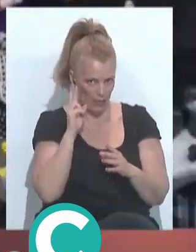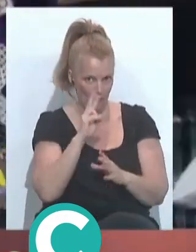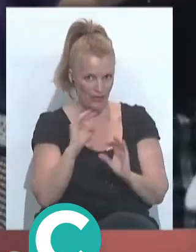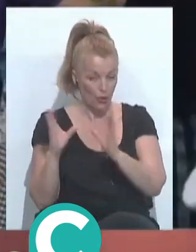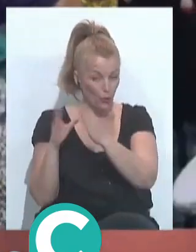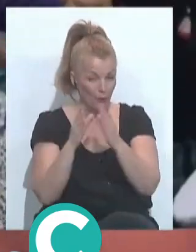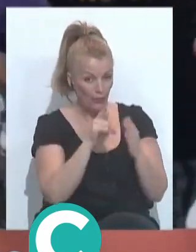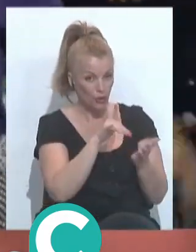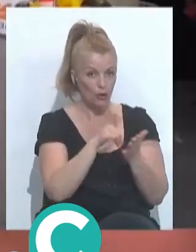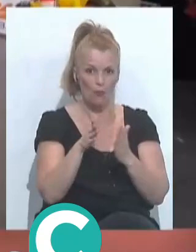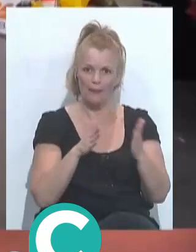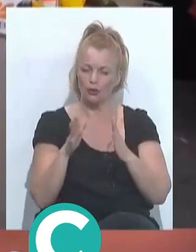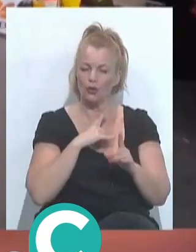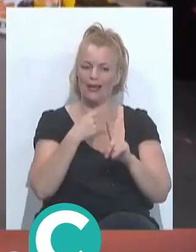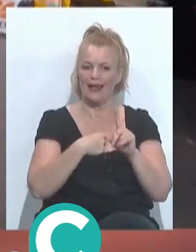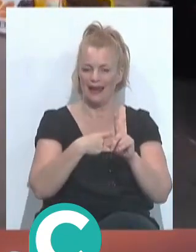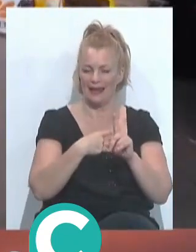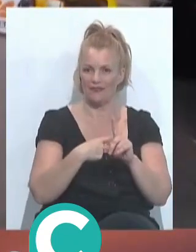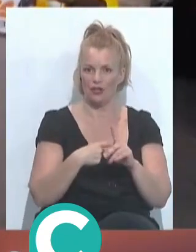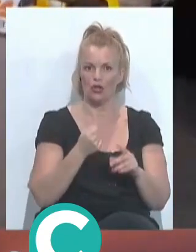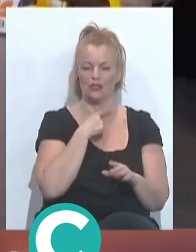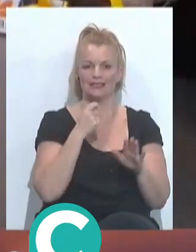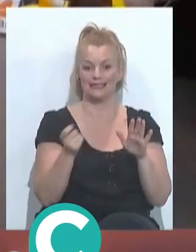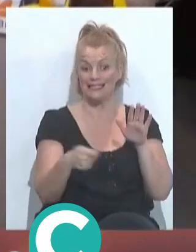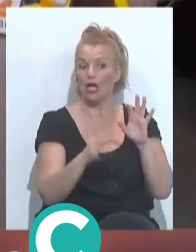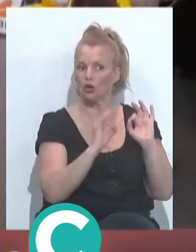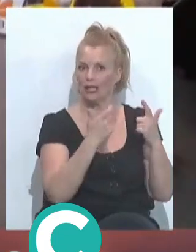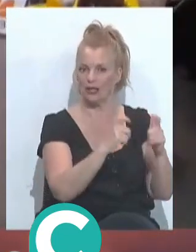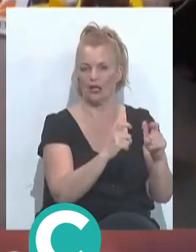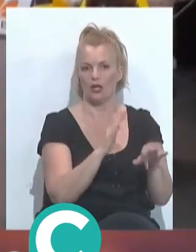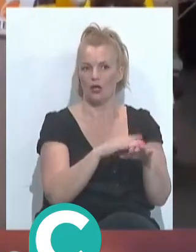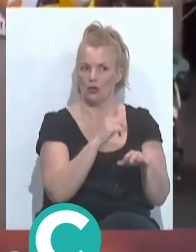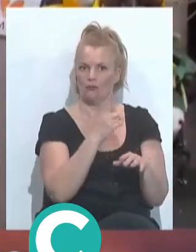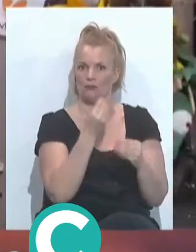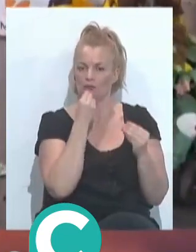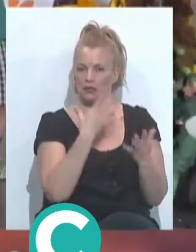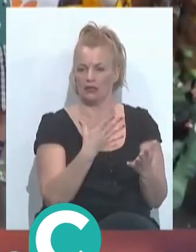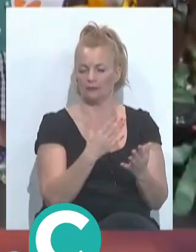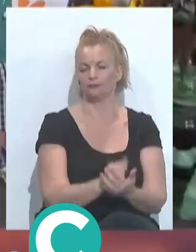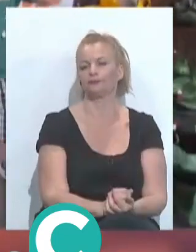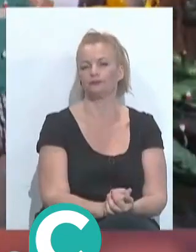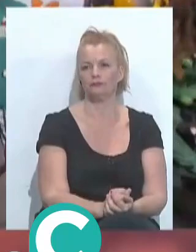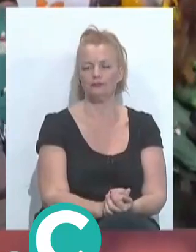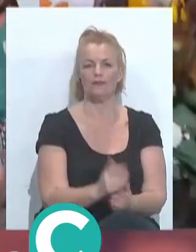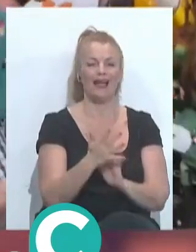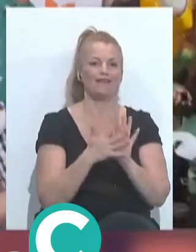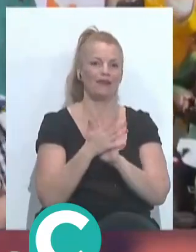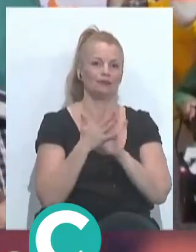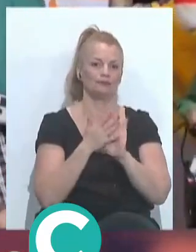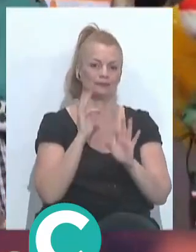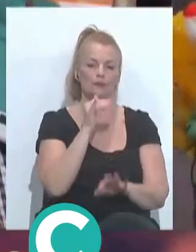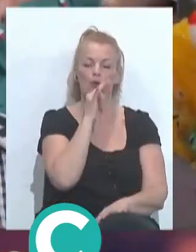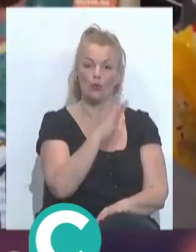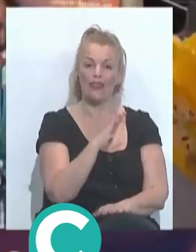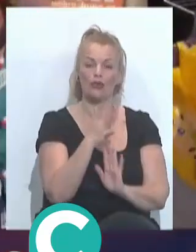agrupaciones en ese momento, tienen un nivel bastante... Chirigotas, perdón, que tienen un nivel bastante considerable y estaban... En este caso, es verdad que hablando, por ejemplo,